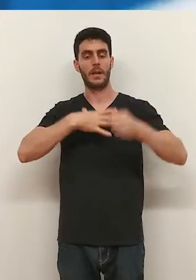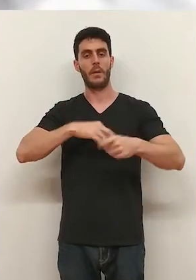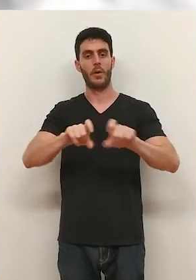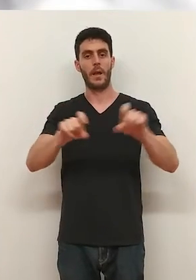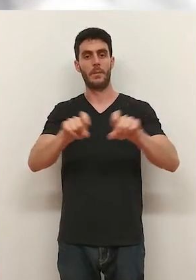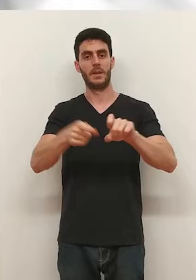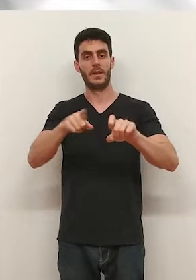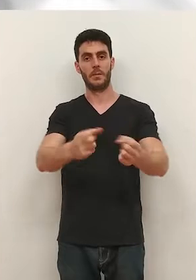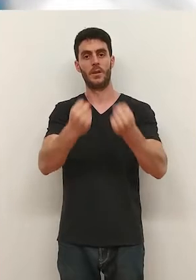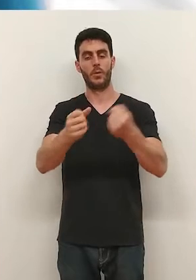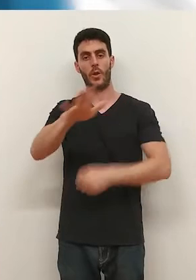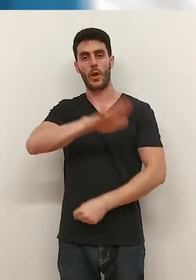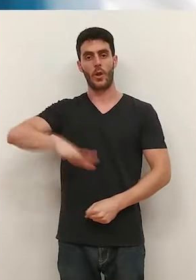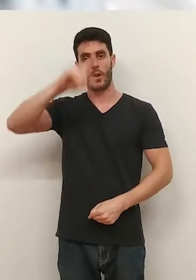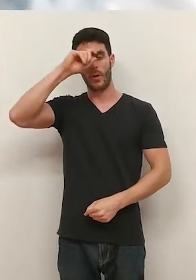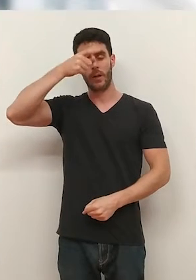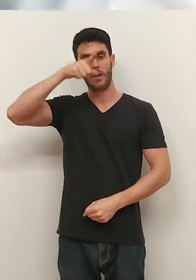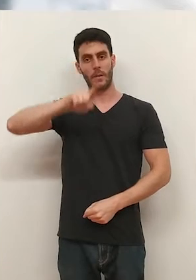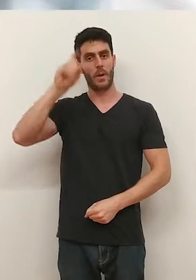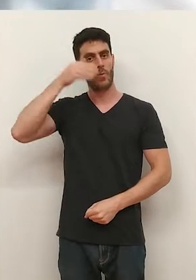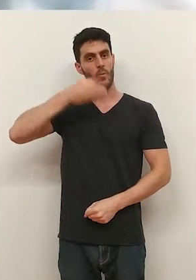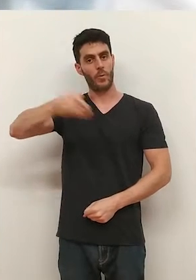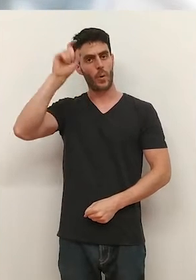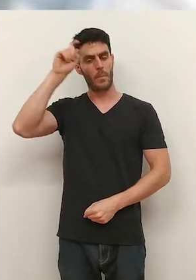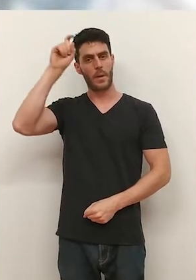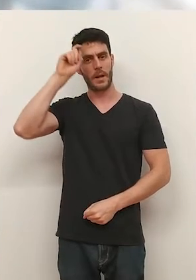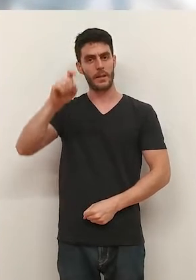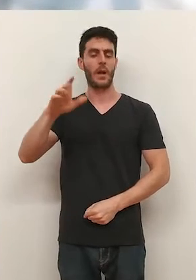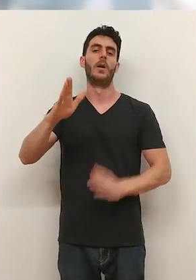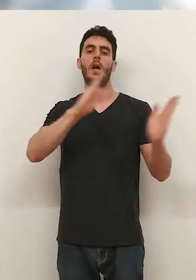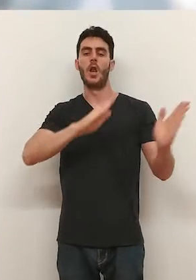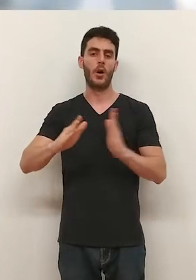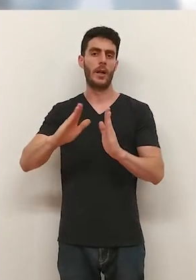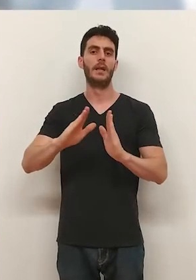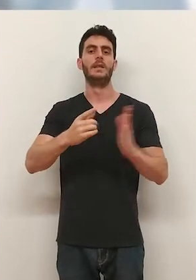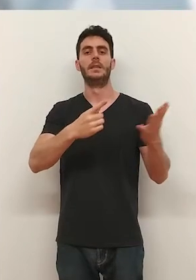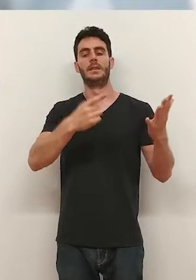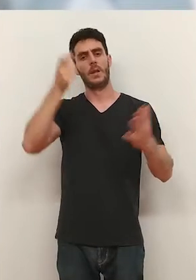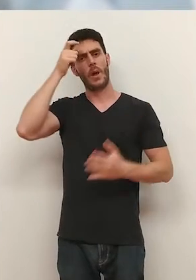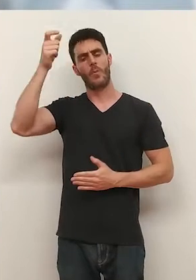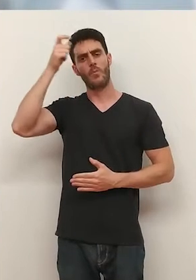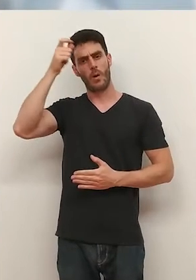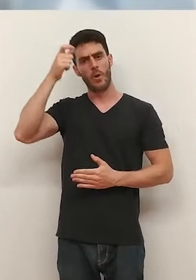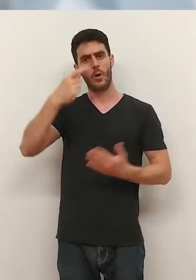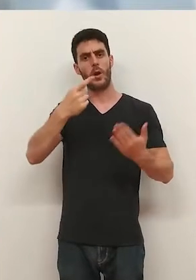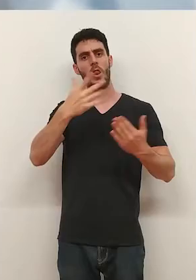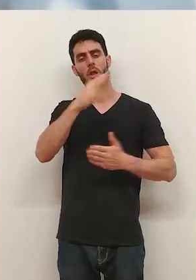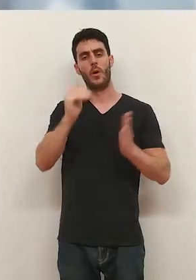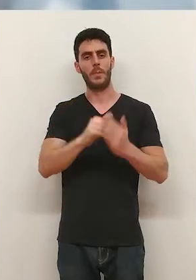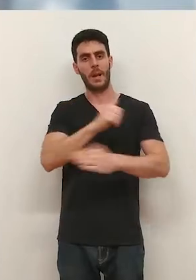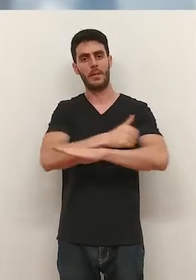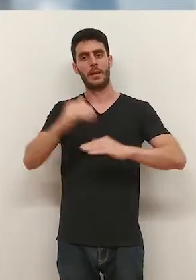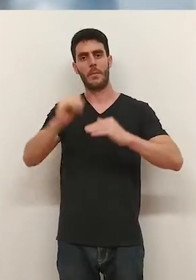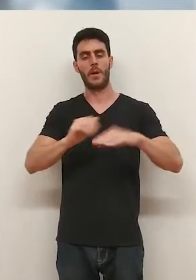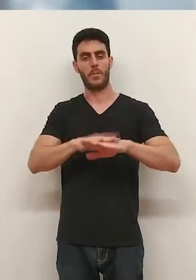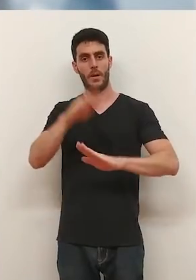podrán realizar prácticas en empresas e instituciones de zonas rurales y los futuros maestros en los CRAS y centros educativos de municipios de menos de